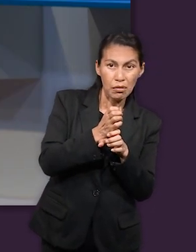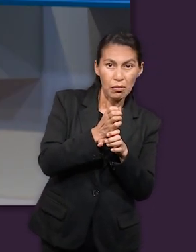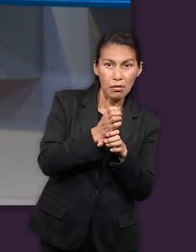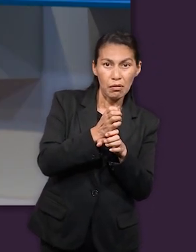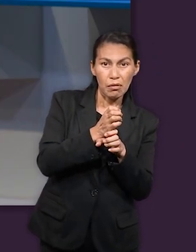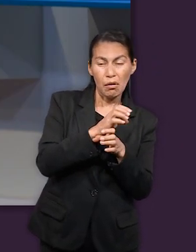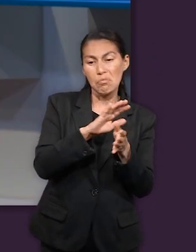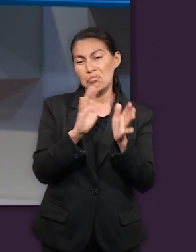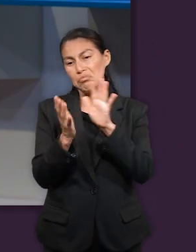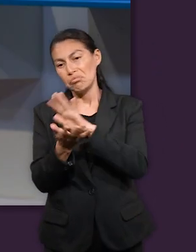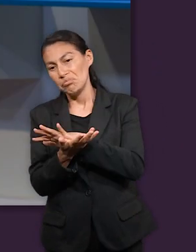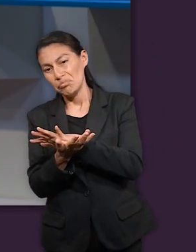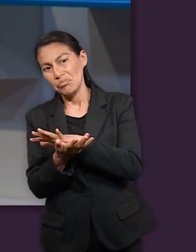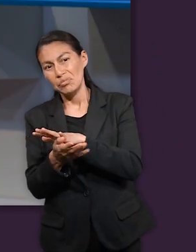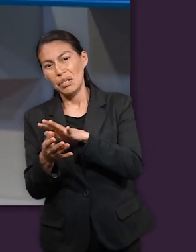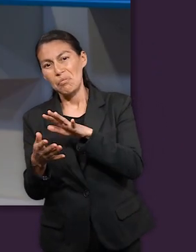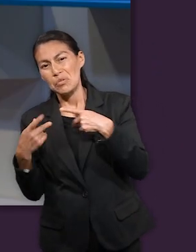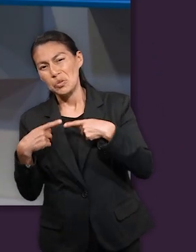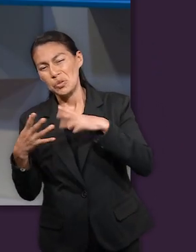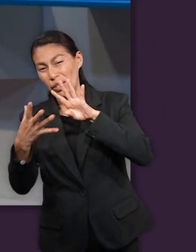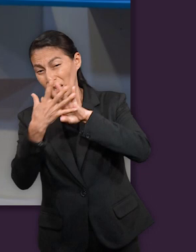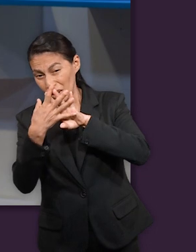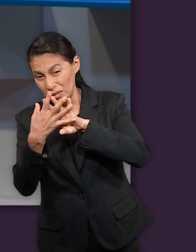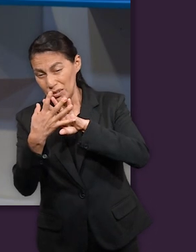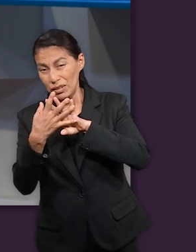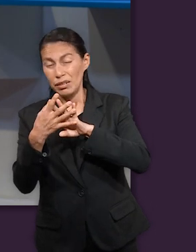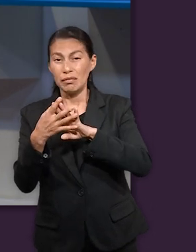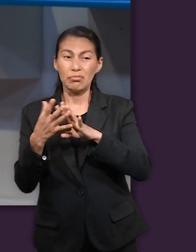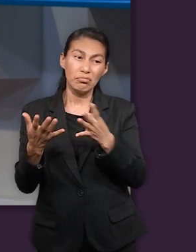podría ser de esclavo y